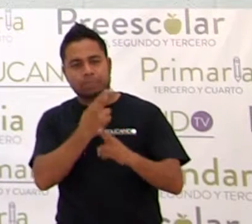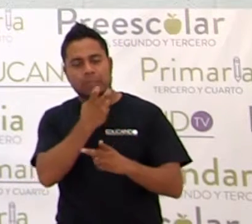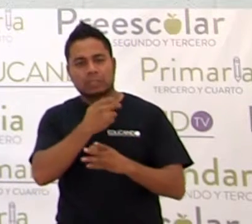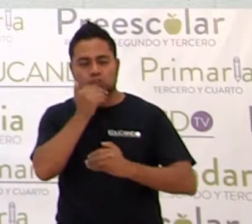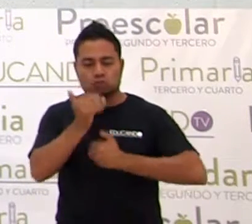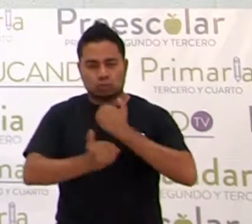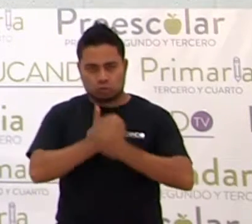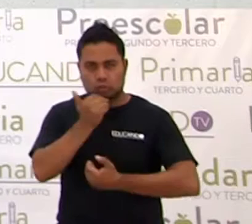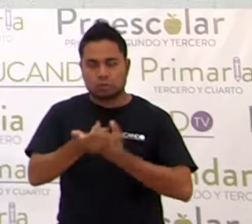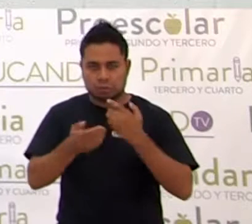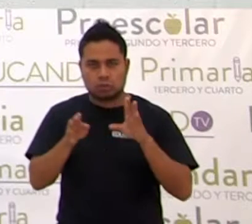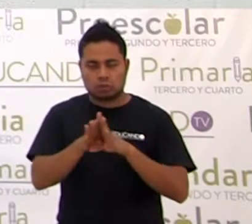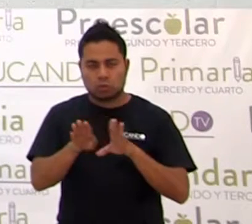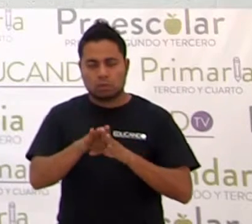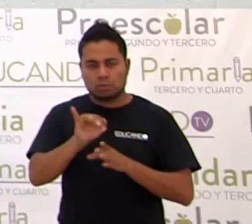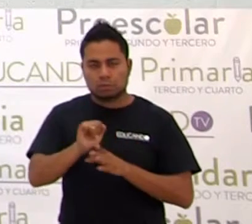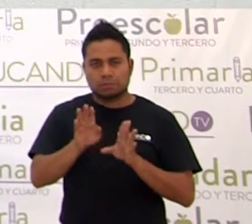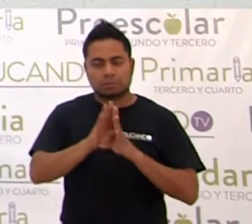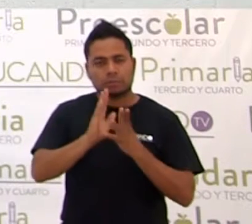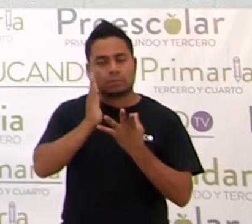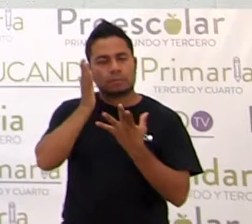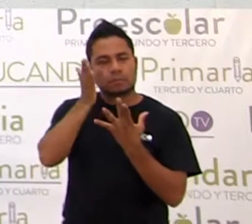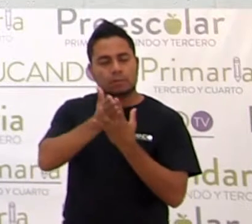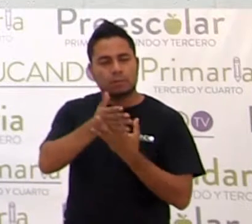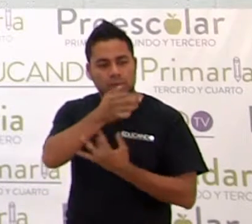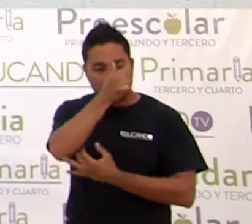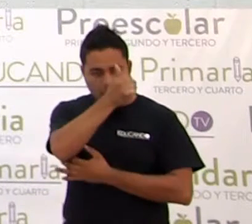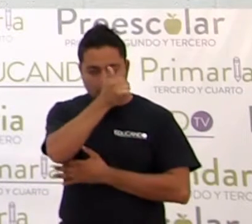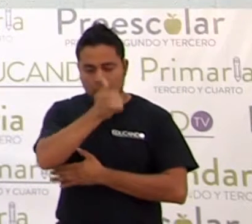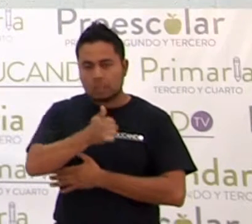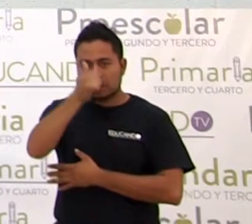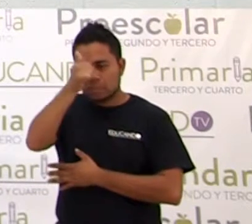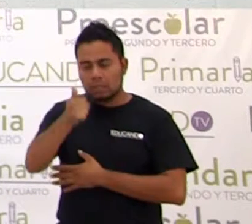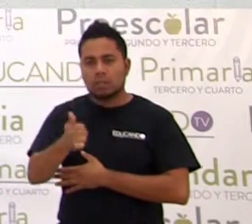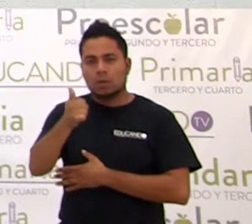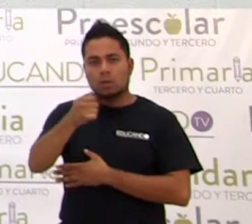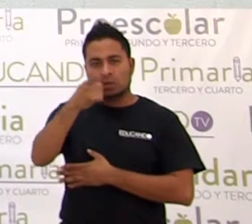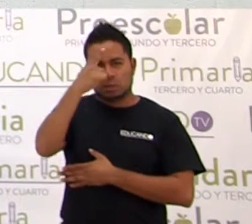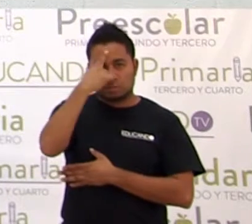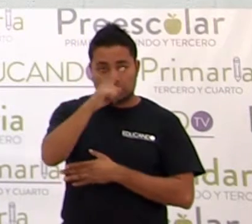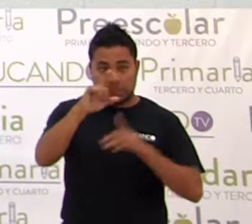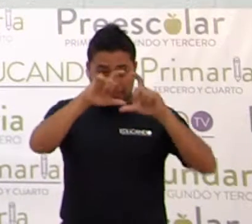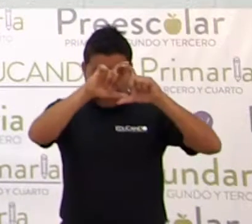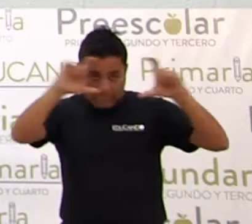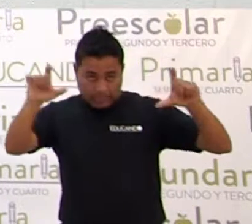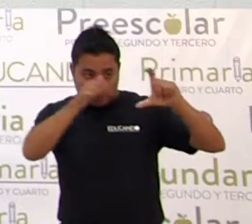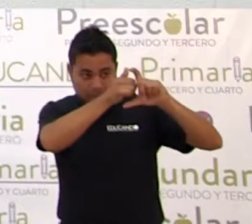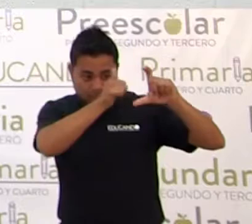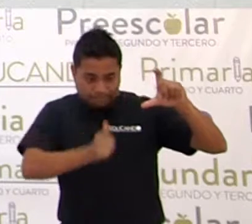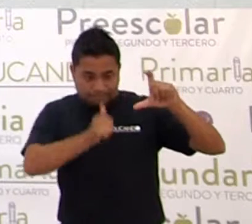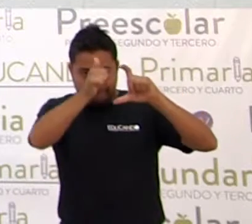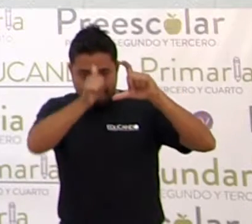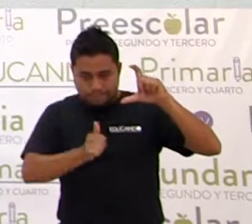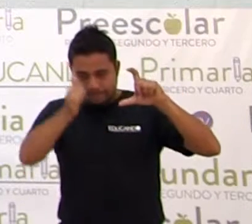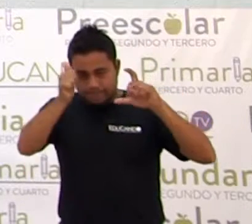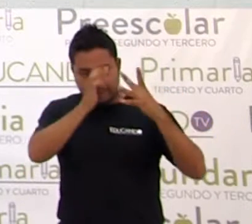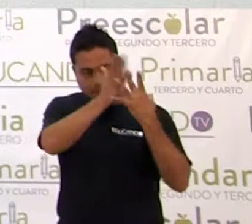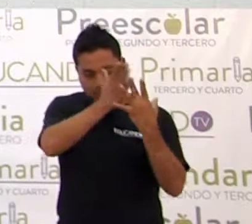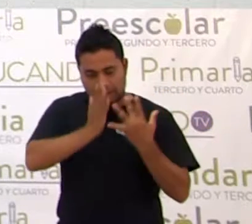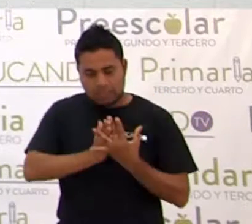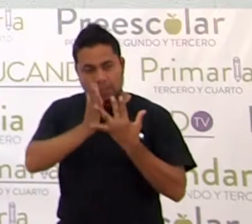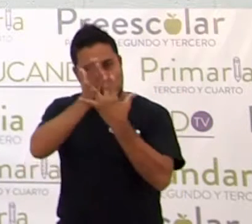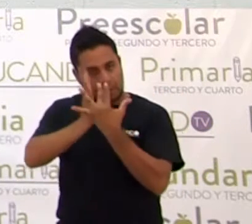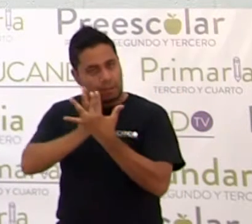procedimiento, ¿sí? Dividir cada uno de los términos del dividendo entre el divisor.